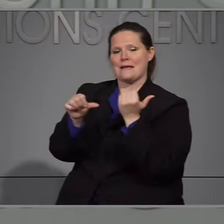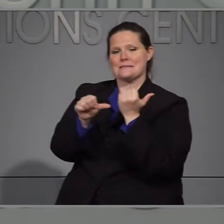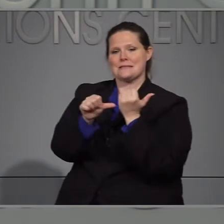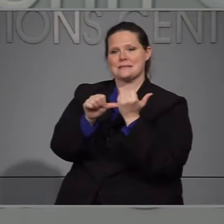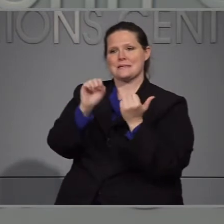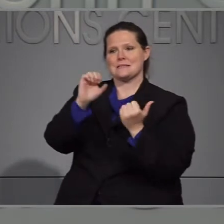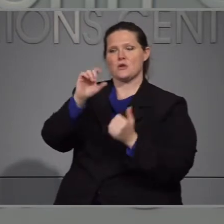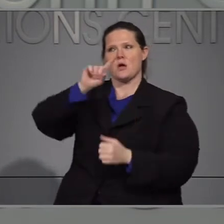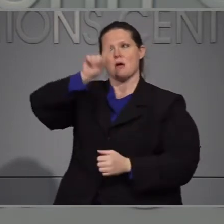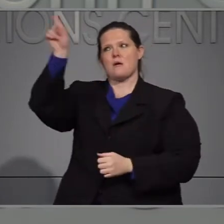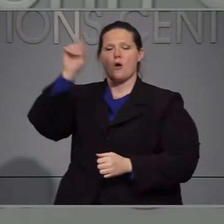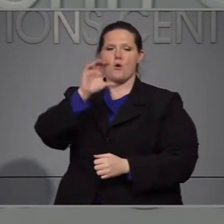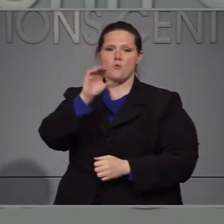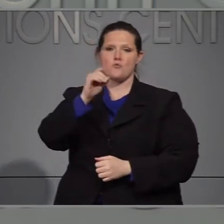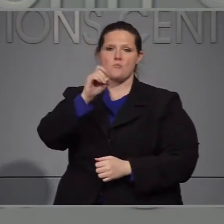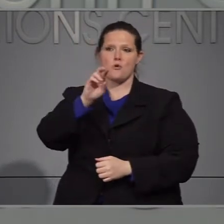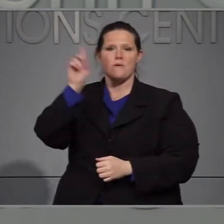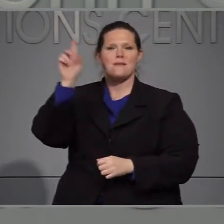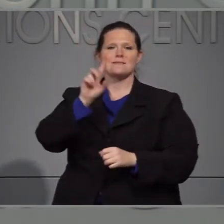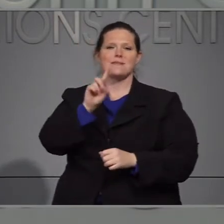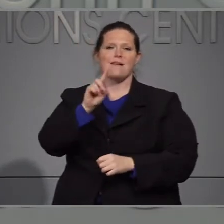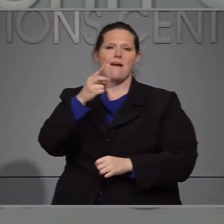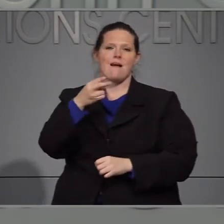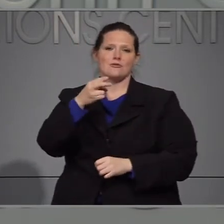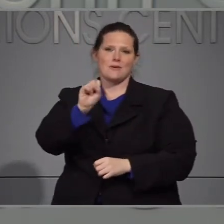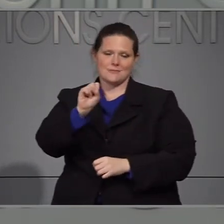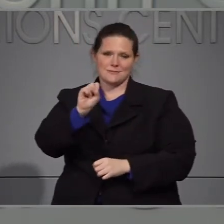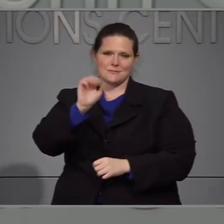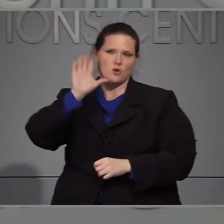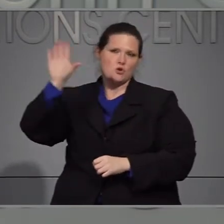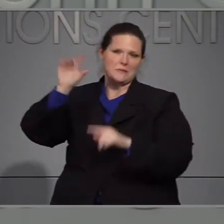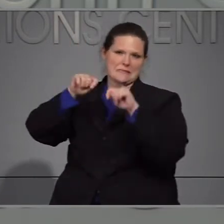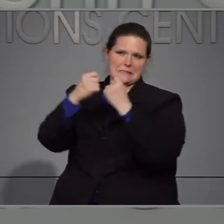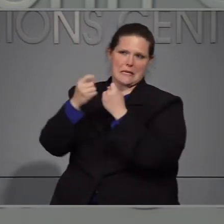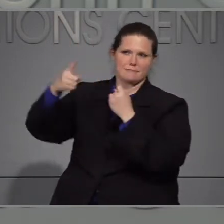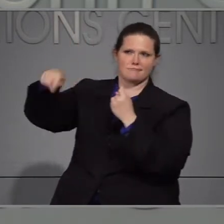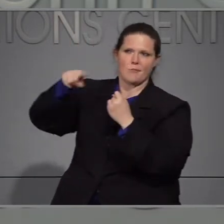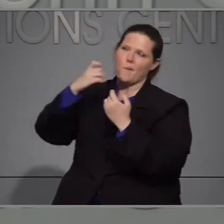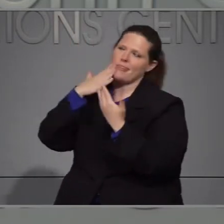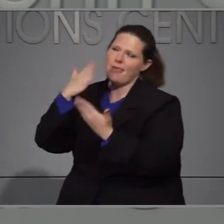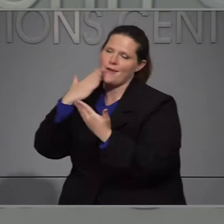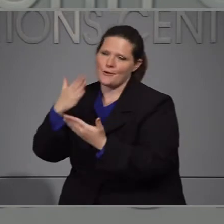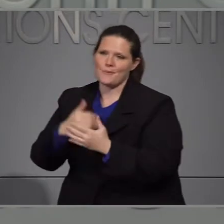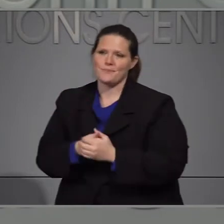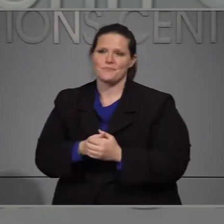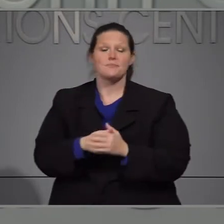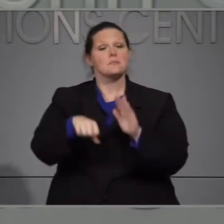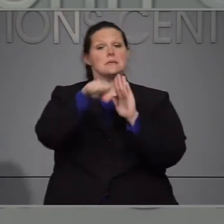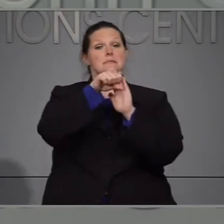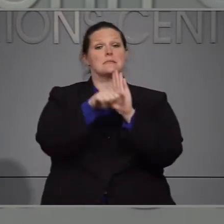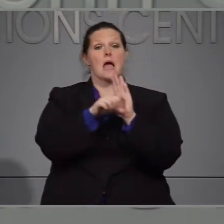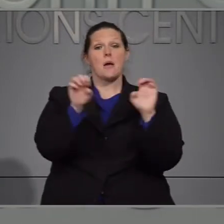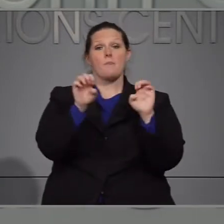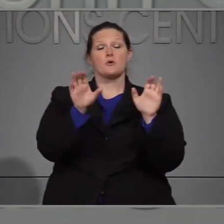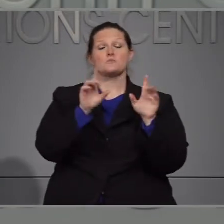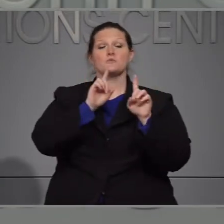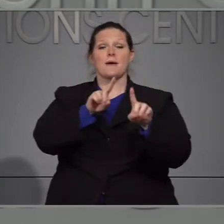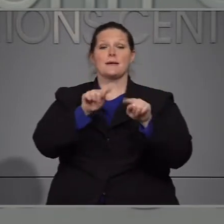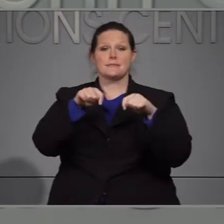especial al secretaria en el de HHS el equipo estatal de respuesta a